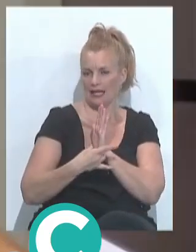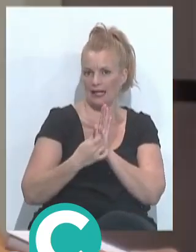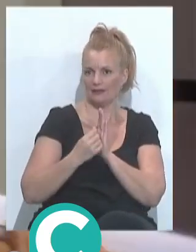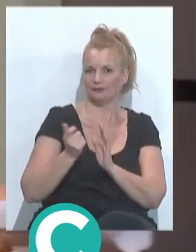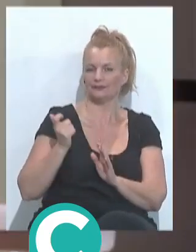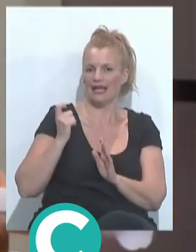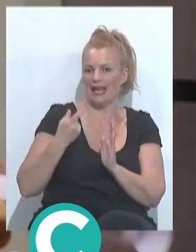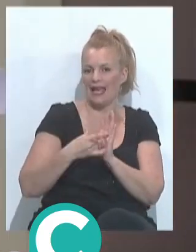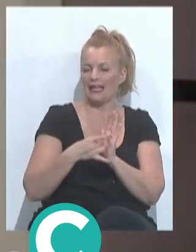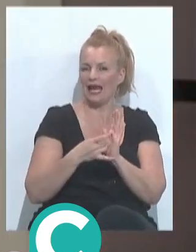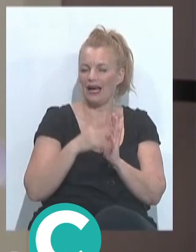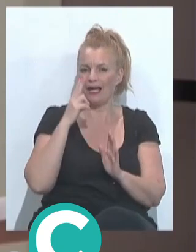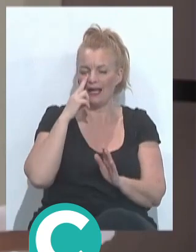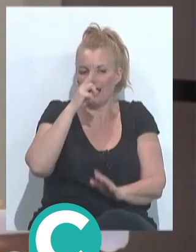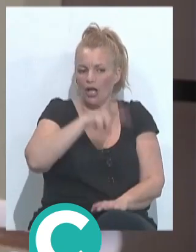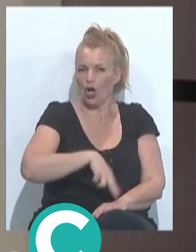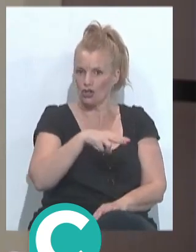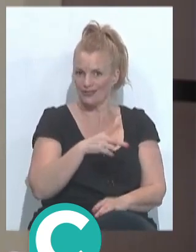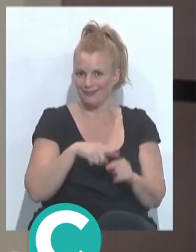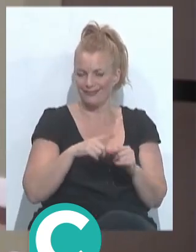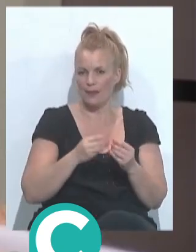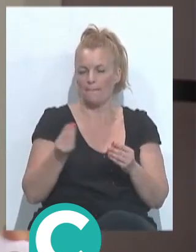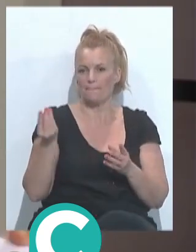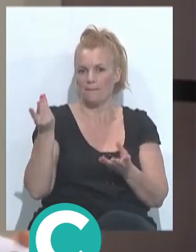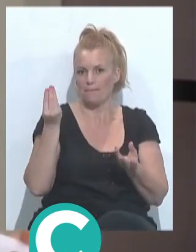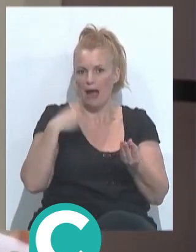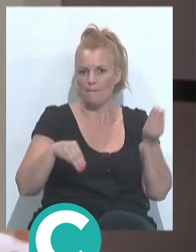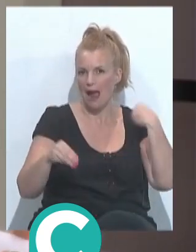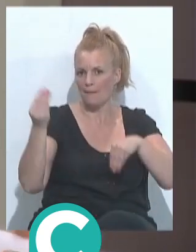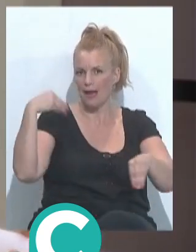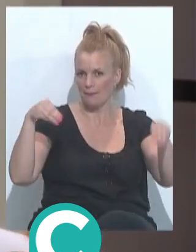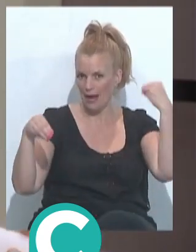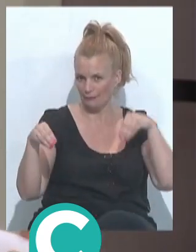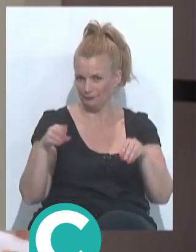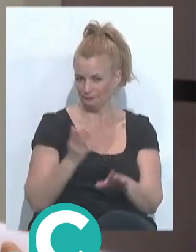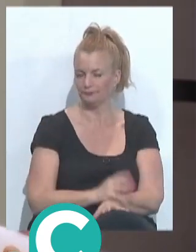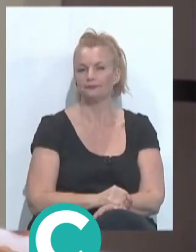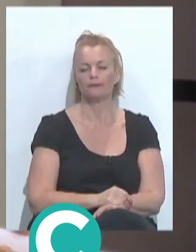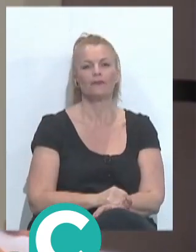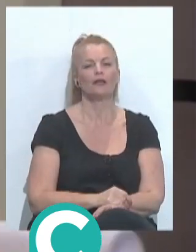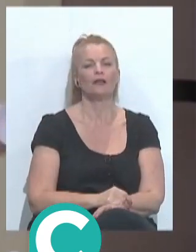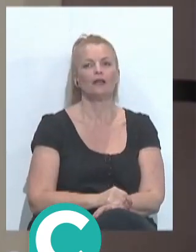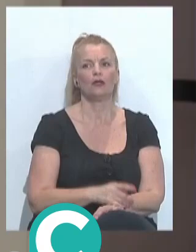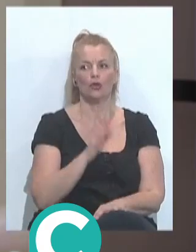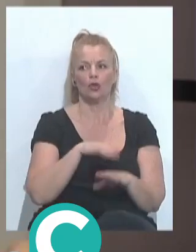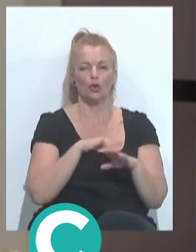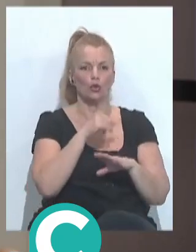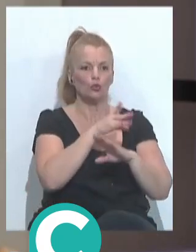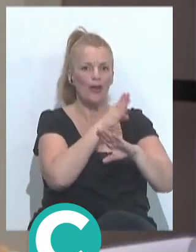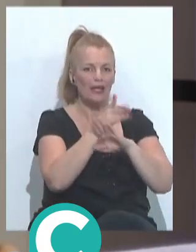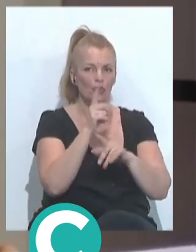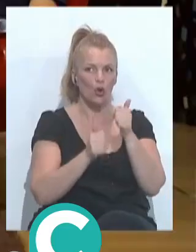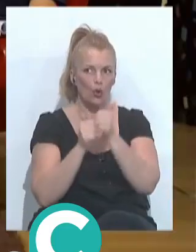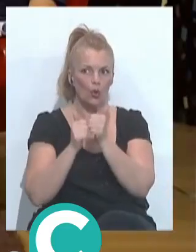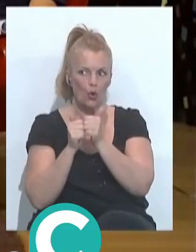claro entonces hay un montón de cosas que engorda a una agrupación y dices tú es que tú no has ido al concurso igual que